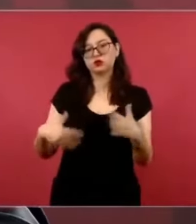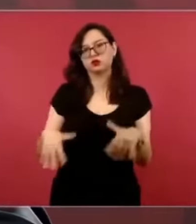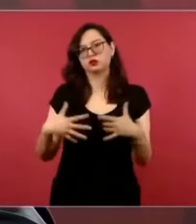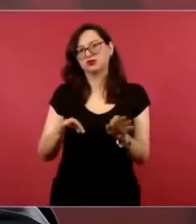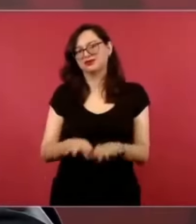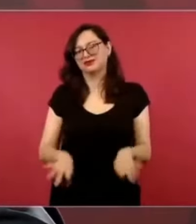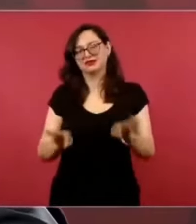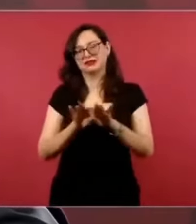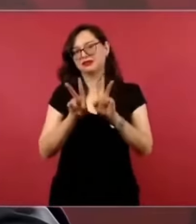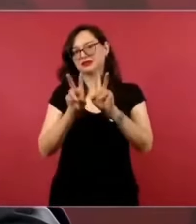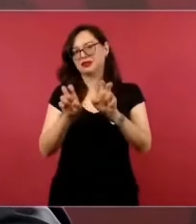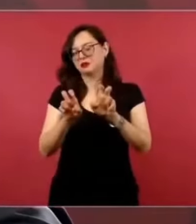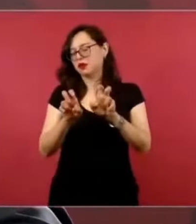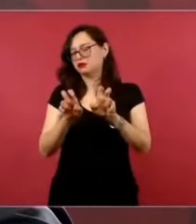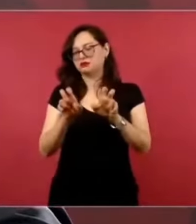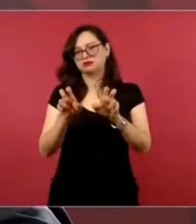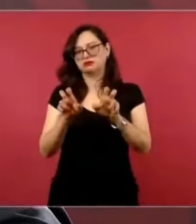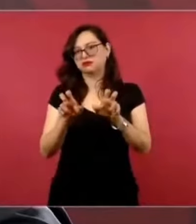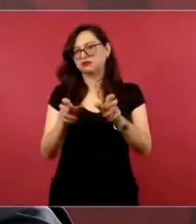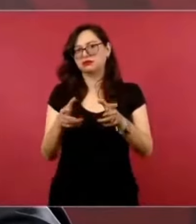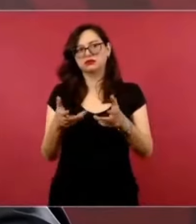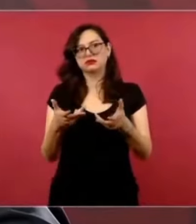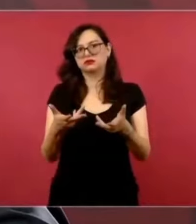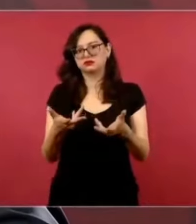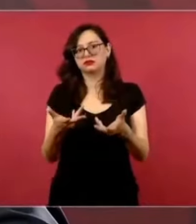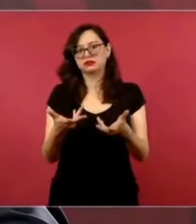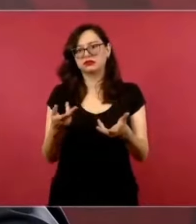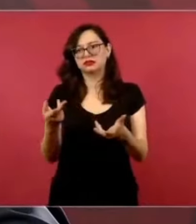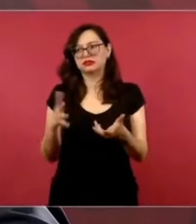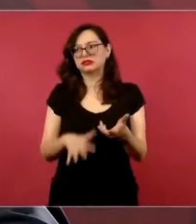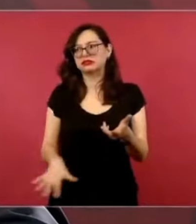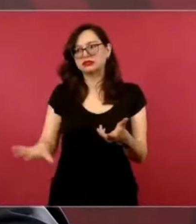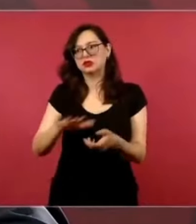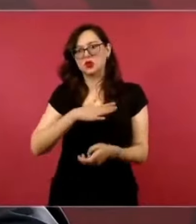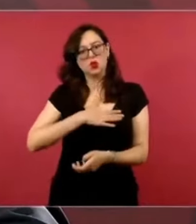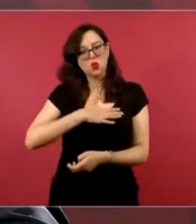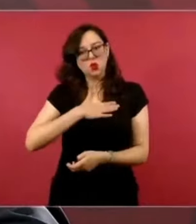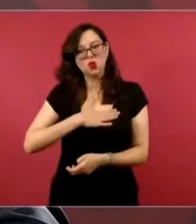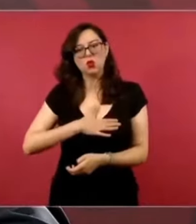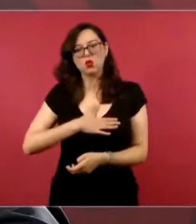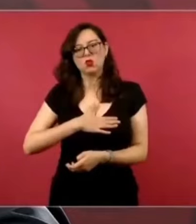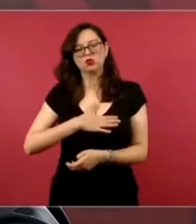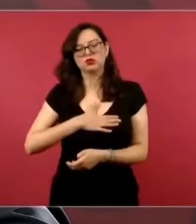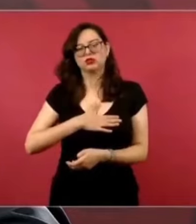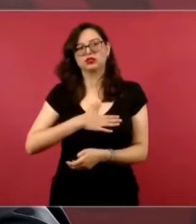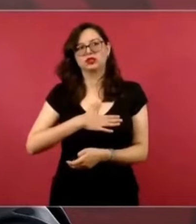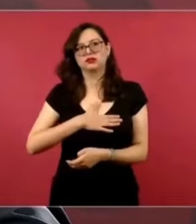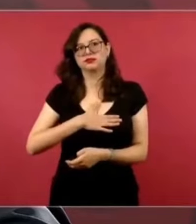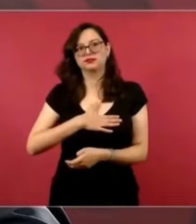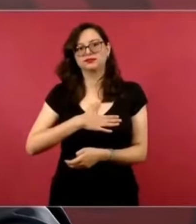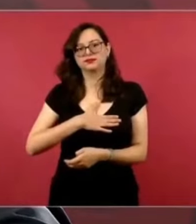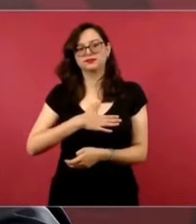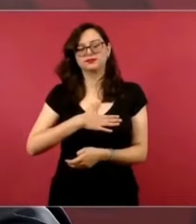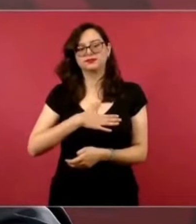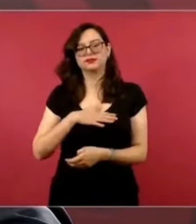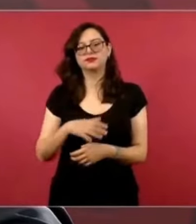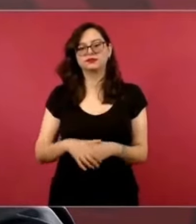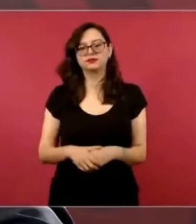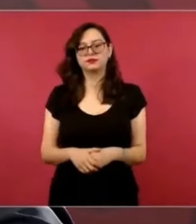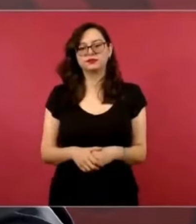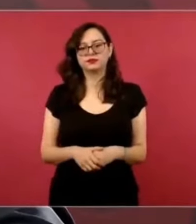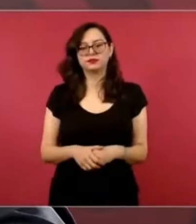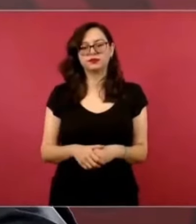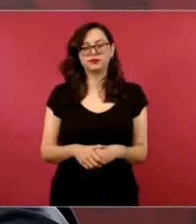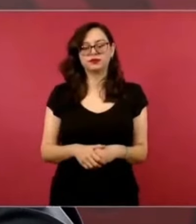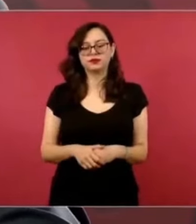muy de justicia social, de atención